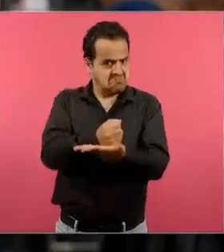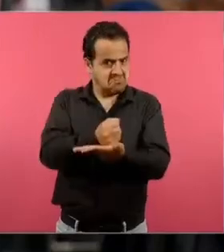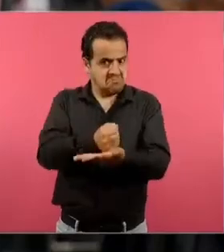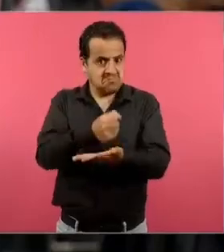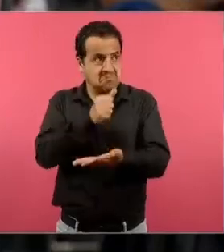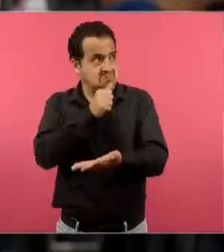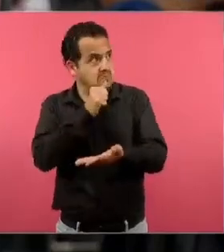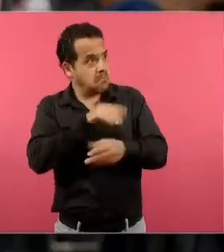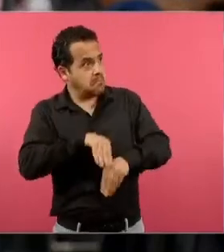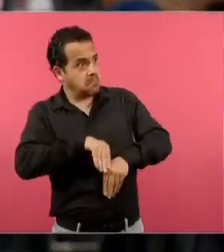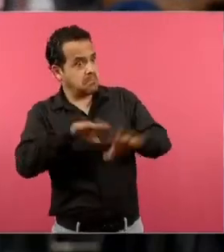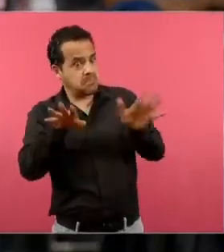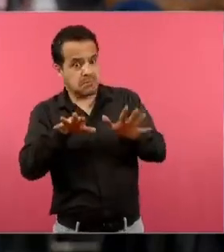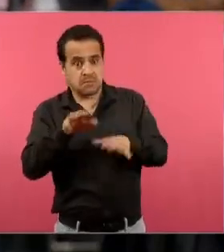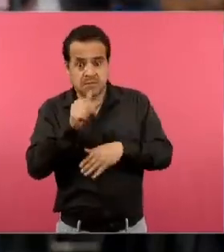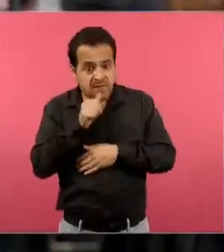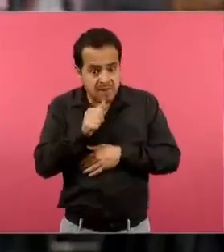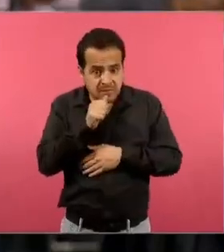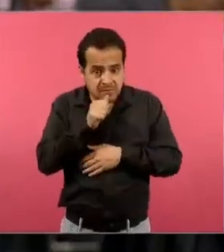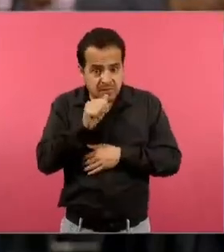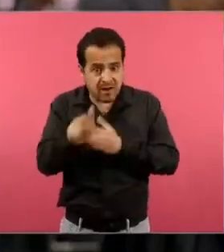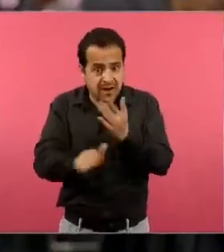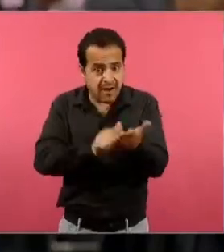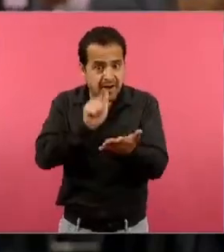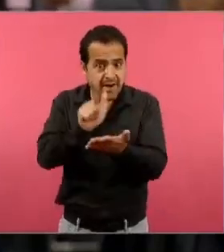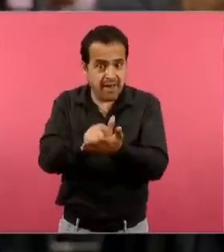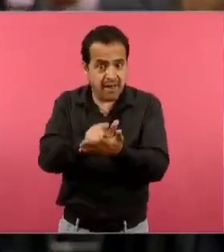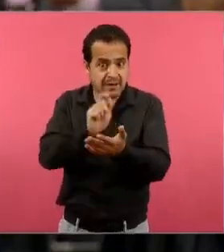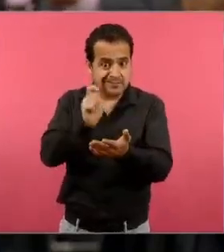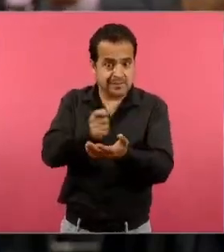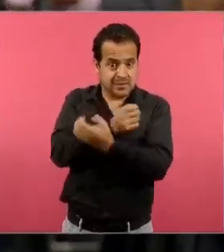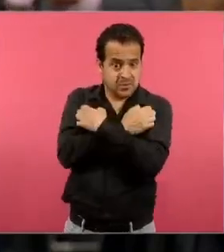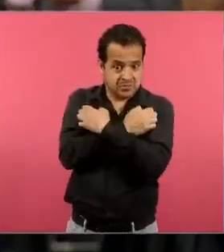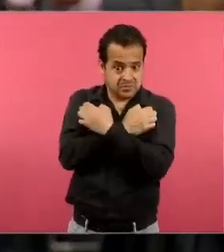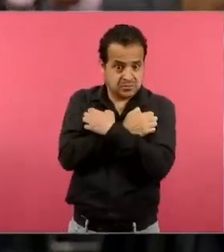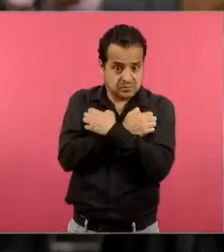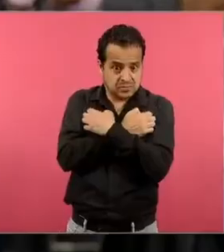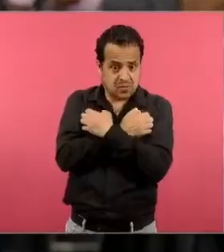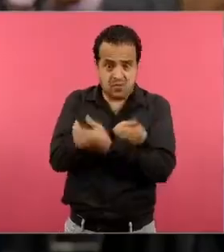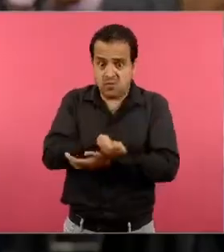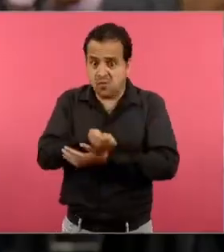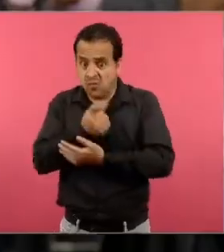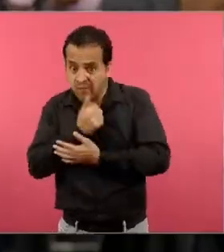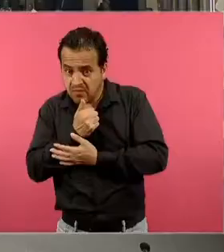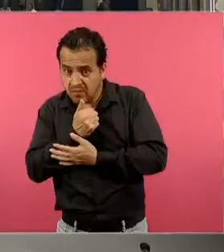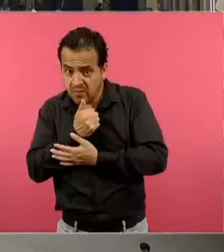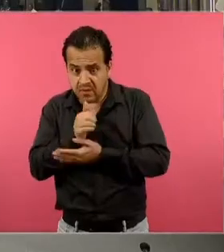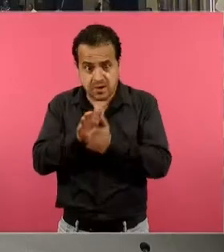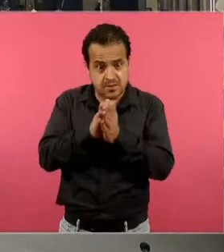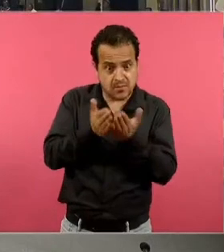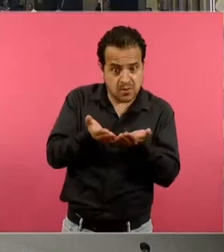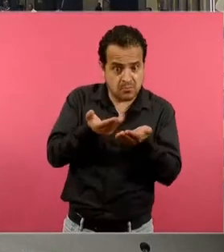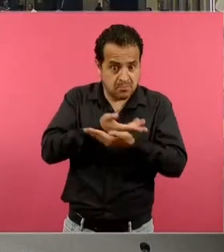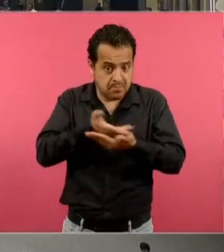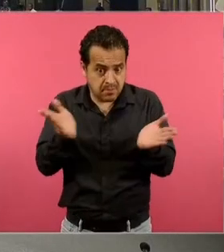porque la Ley General de Educación es muy clara, que debe haber programas vigentes. Serían las preguntas.